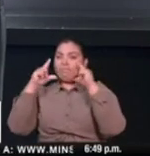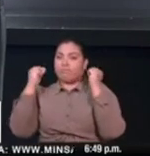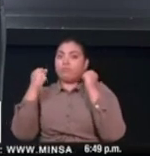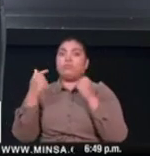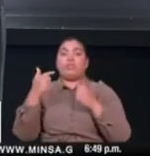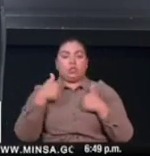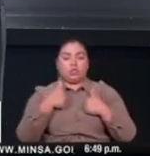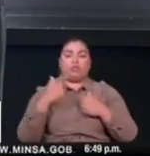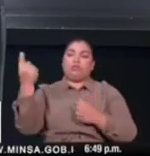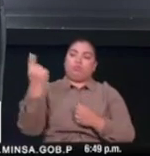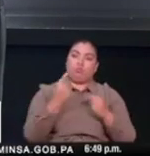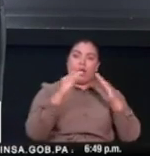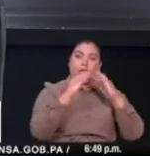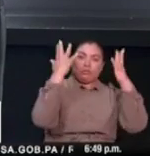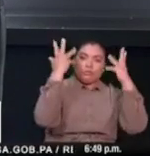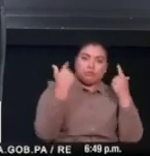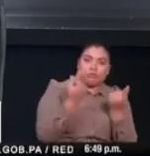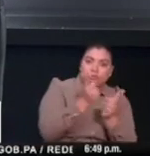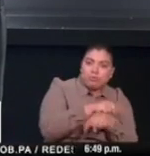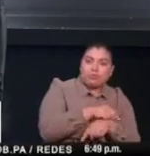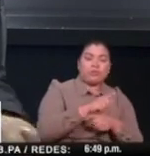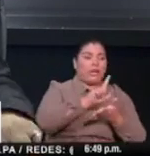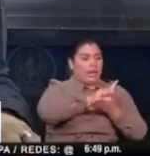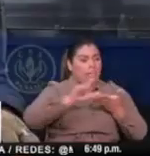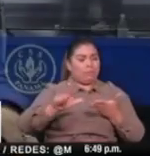para tratar de vencer el coronavirus. Muchas gracias.